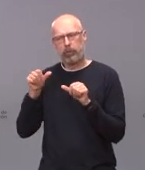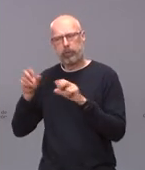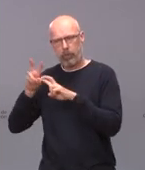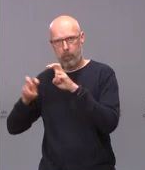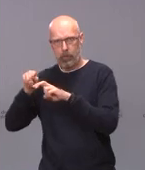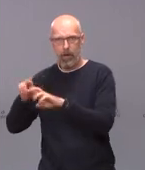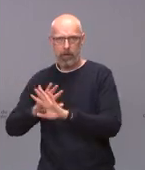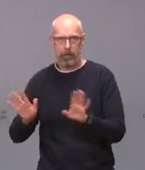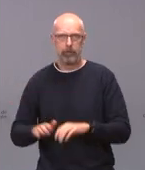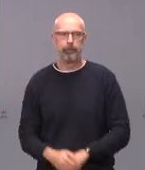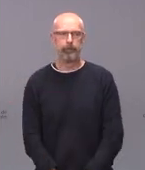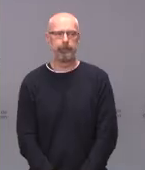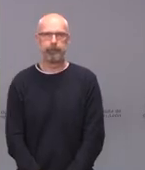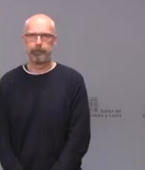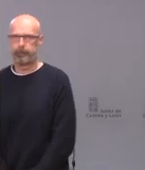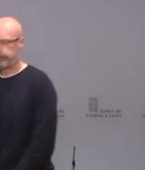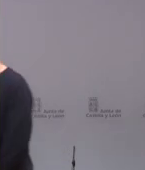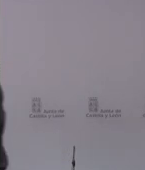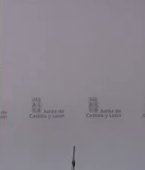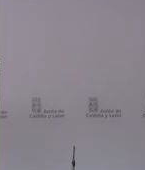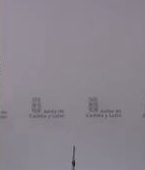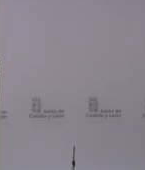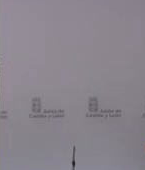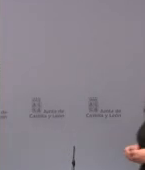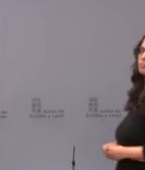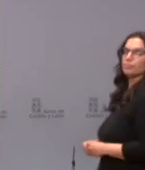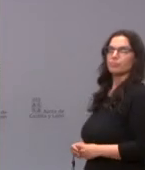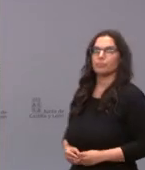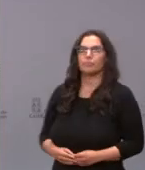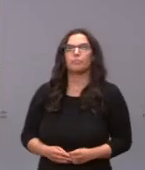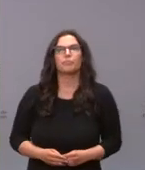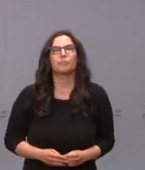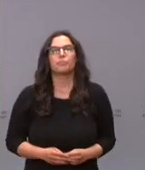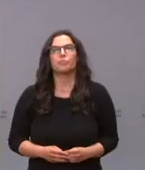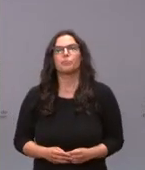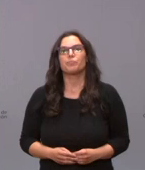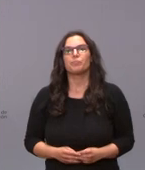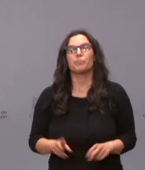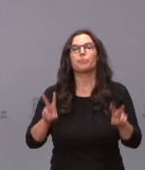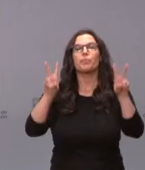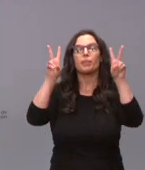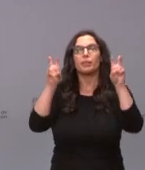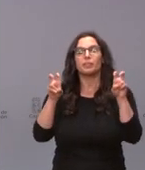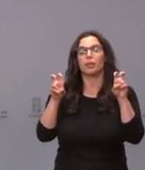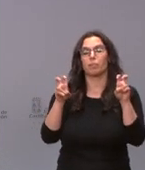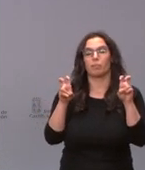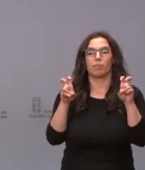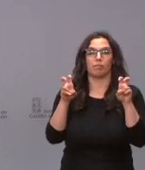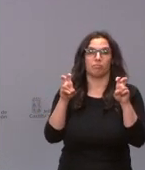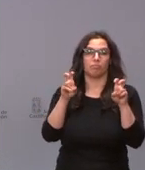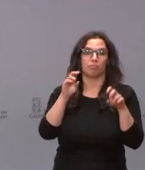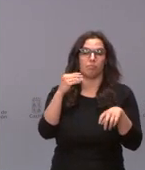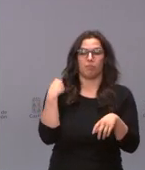propia legislación bien sobre la pregunta de la poca transparencia de la comunidad